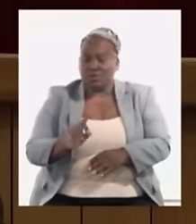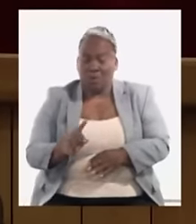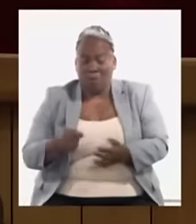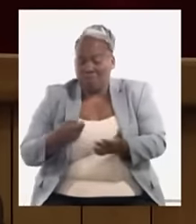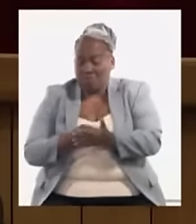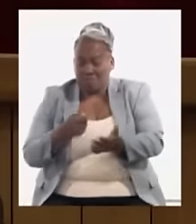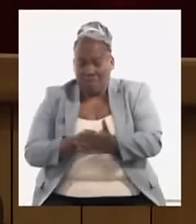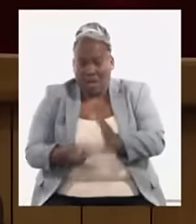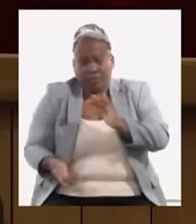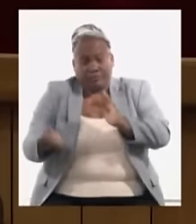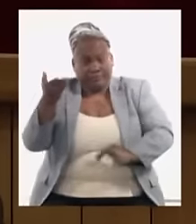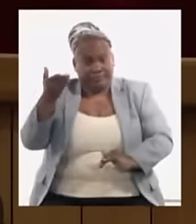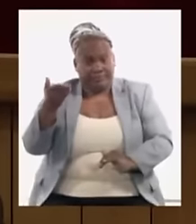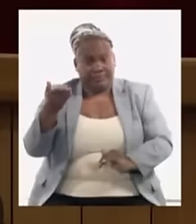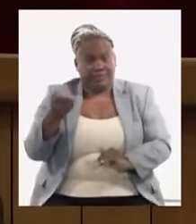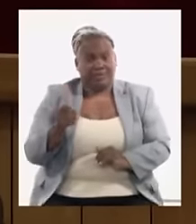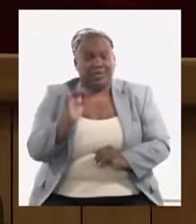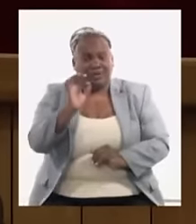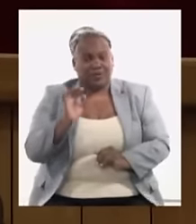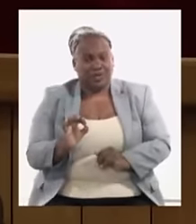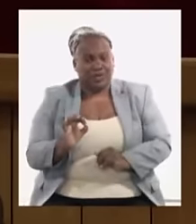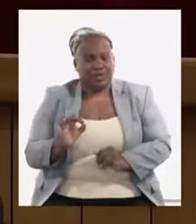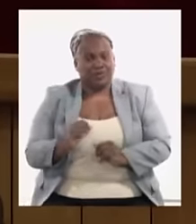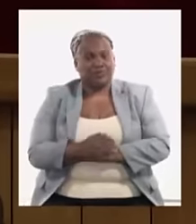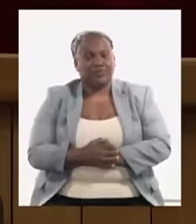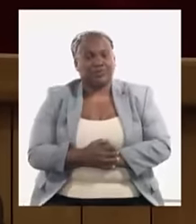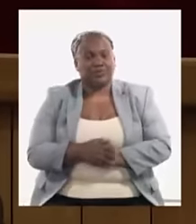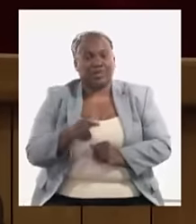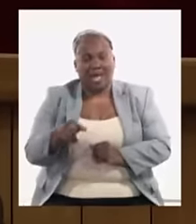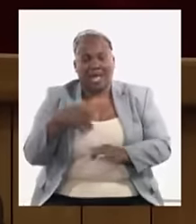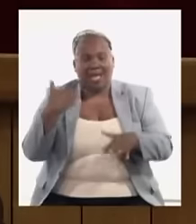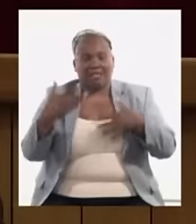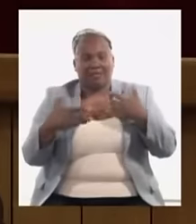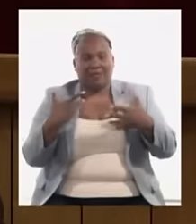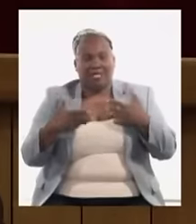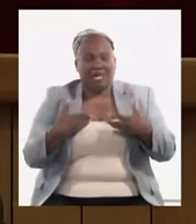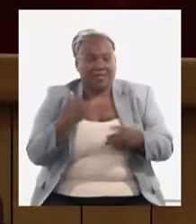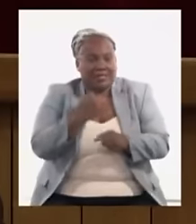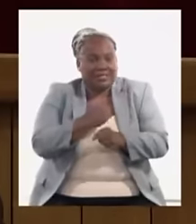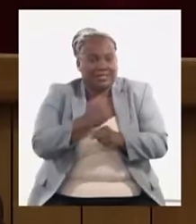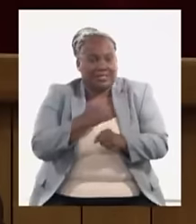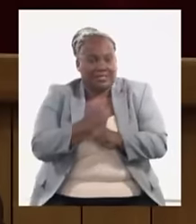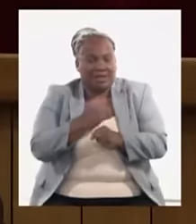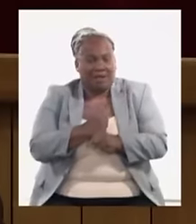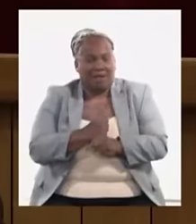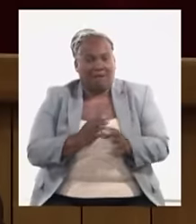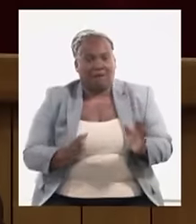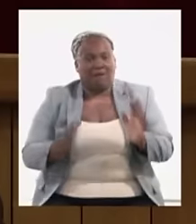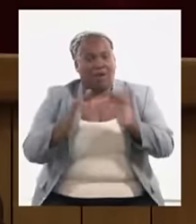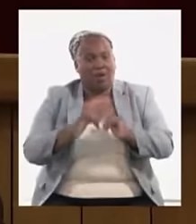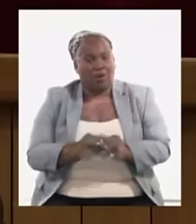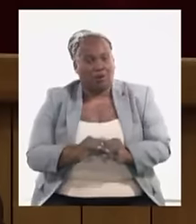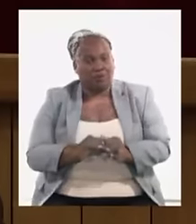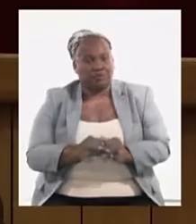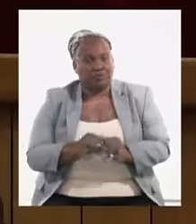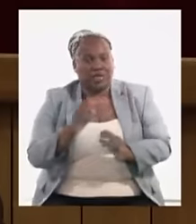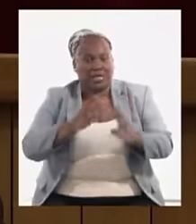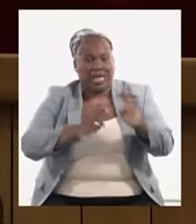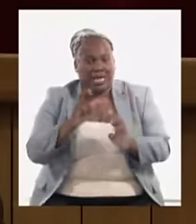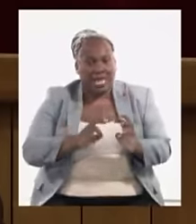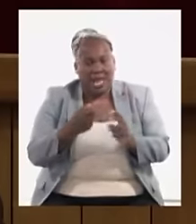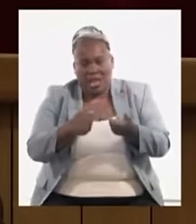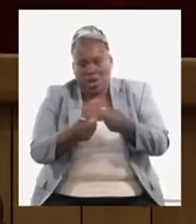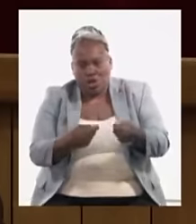la tarifa para las actividades que no son residenciales que es otra y